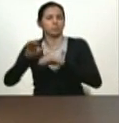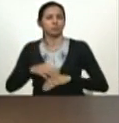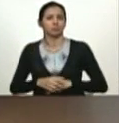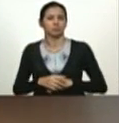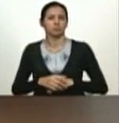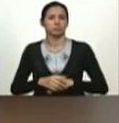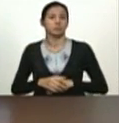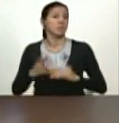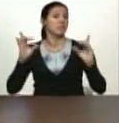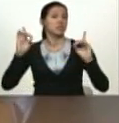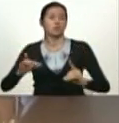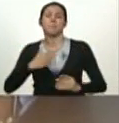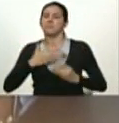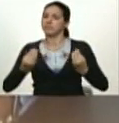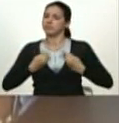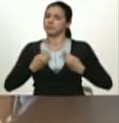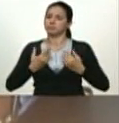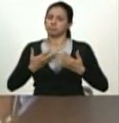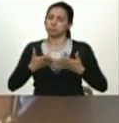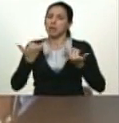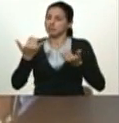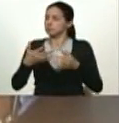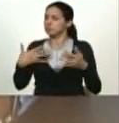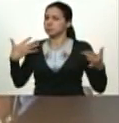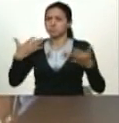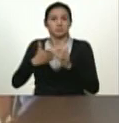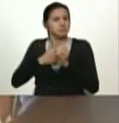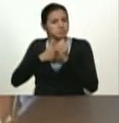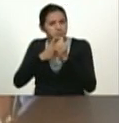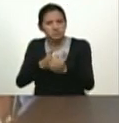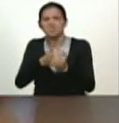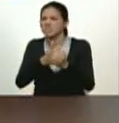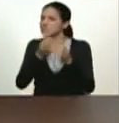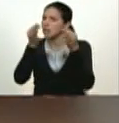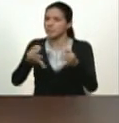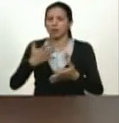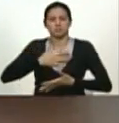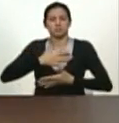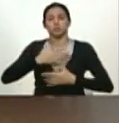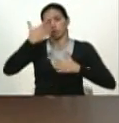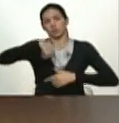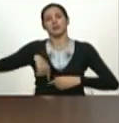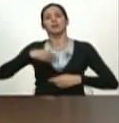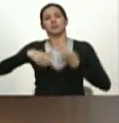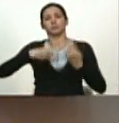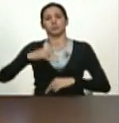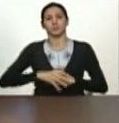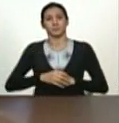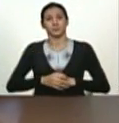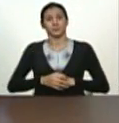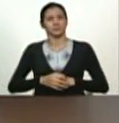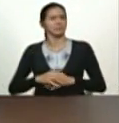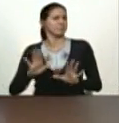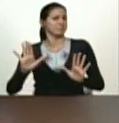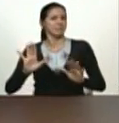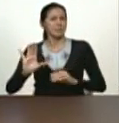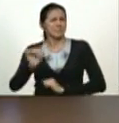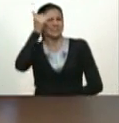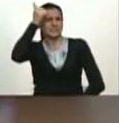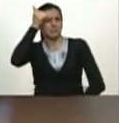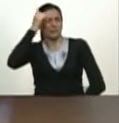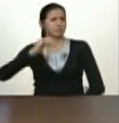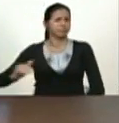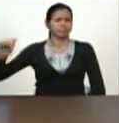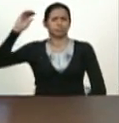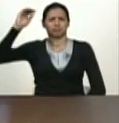Y eso ha guiado mis pasos como revolucionario. Y luego bajo el mando del gigante de los gigantes, nuestro comandante Hugo